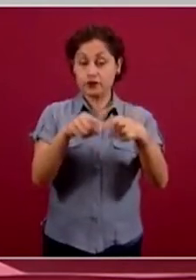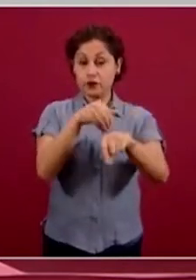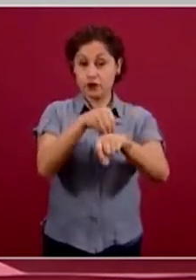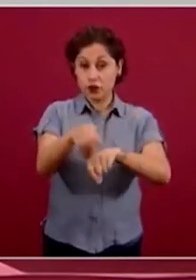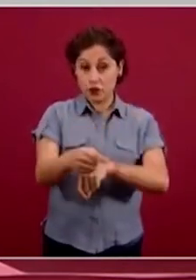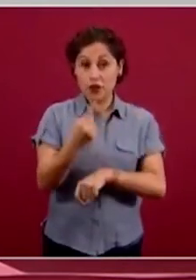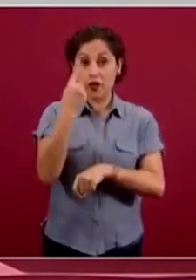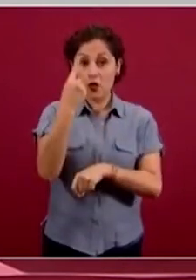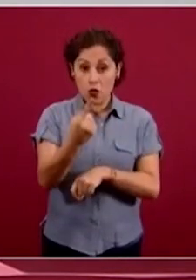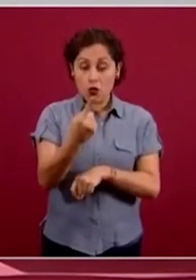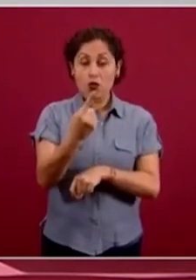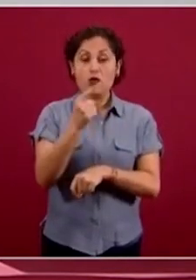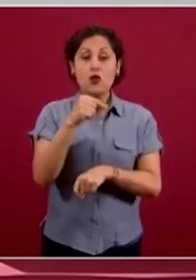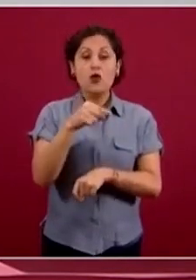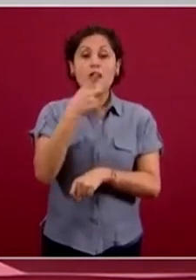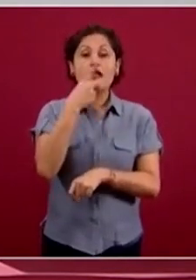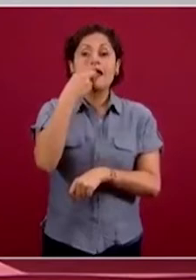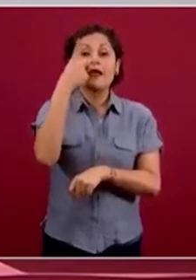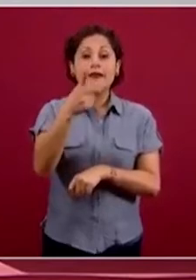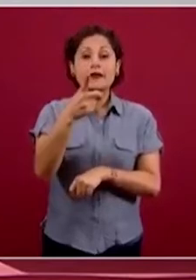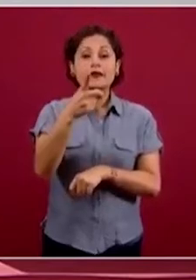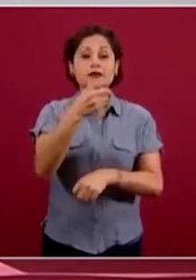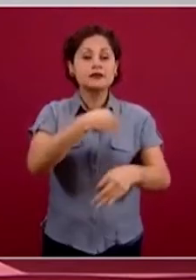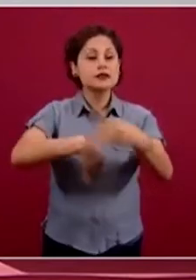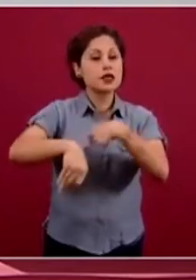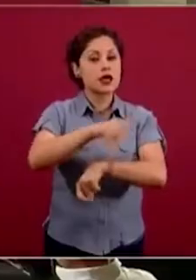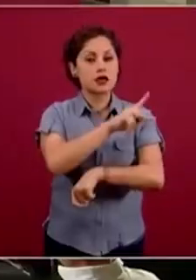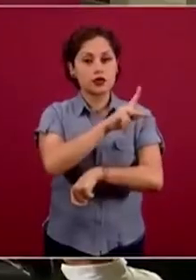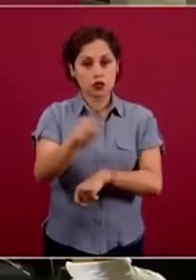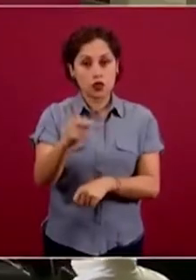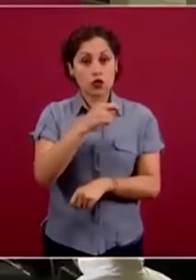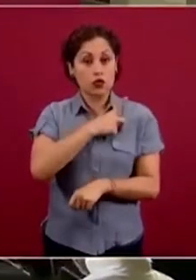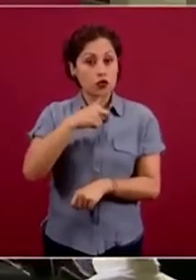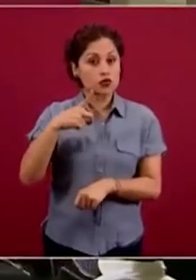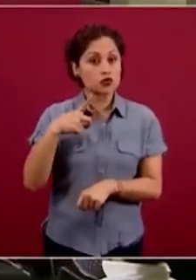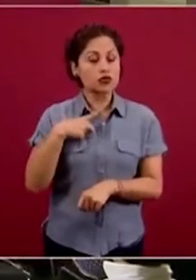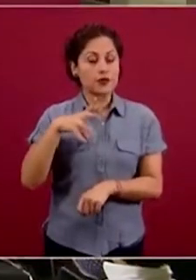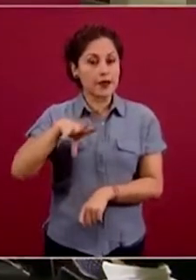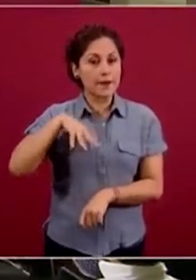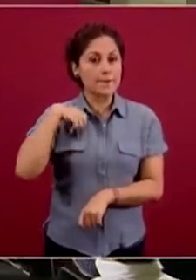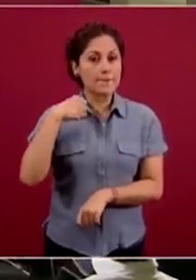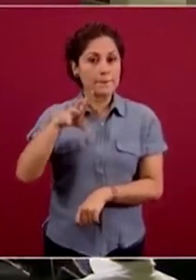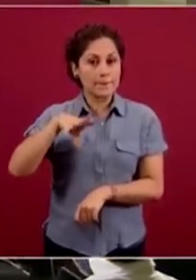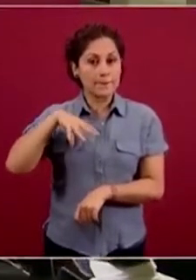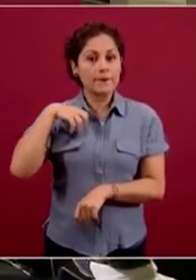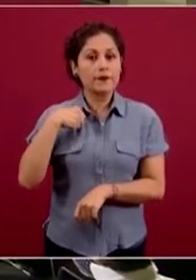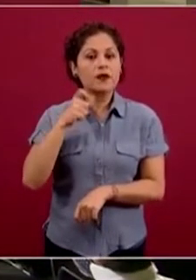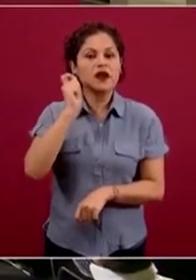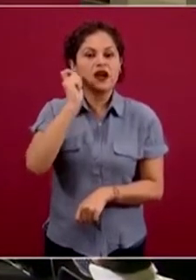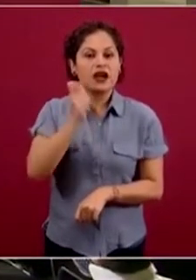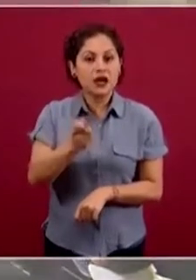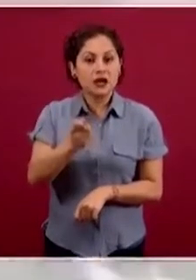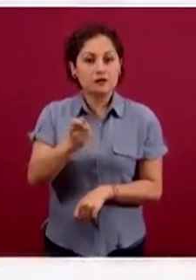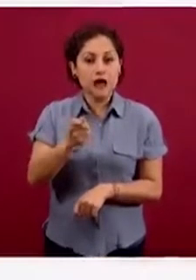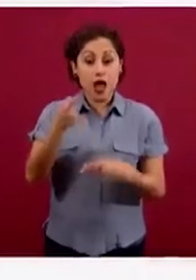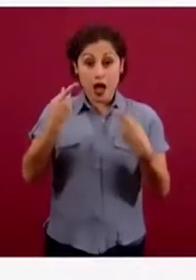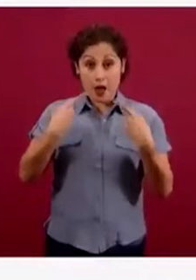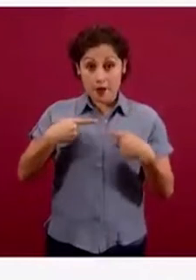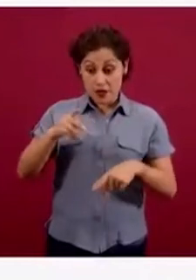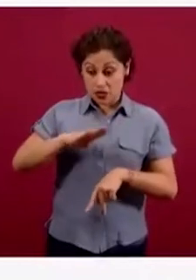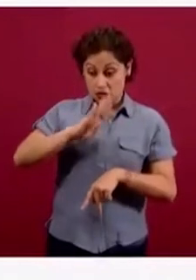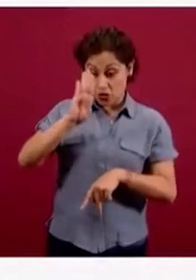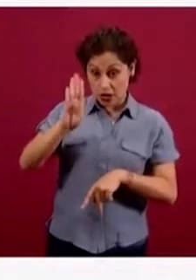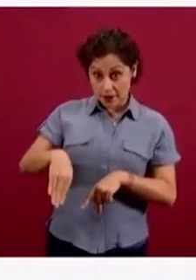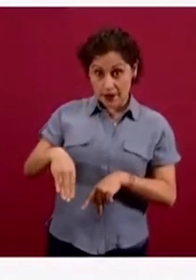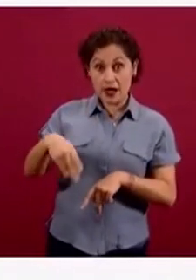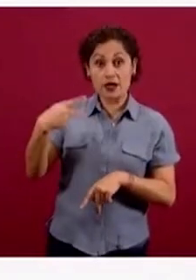luchando día a día para asegurarnos así suceda, es el trato digno de la persona que fallece y